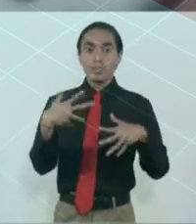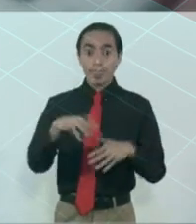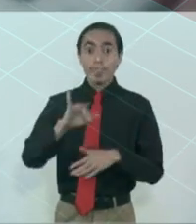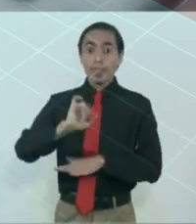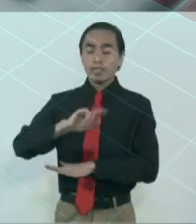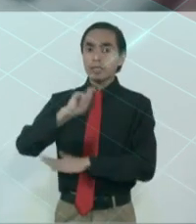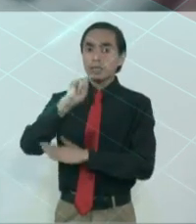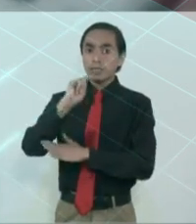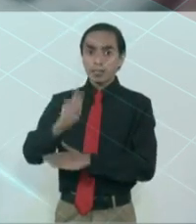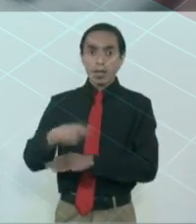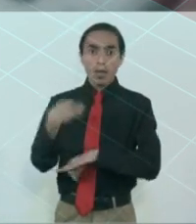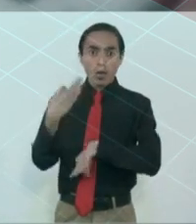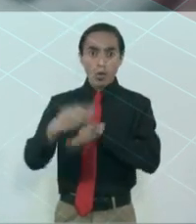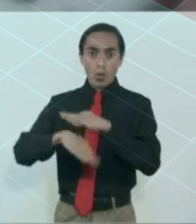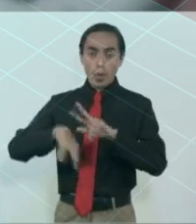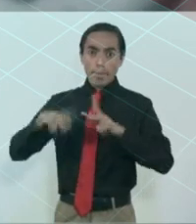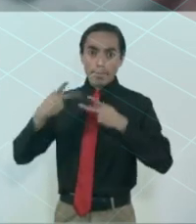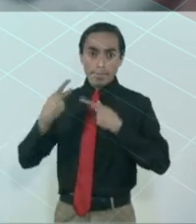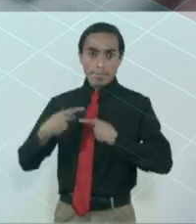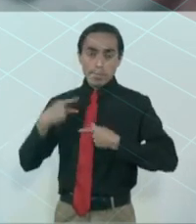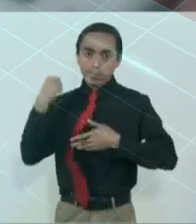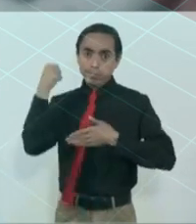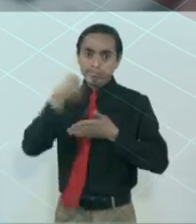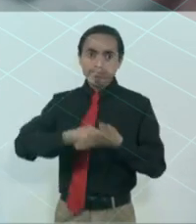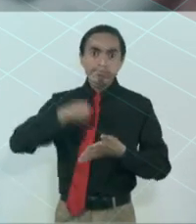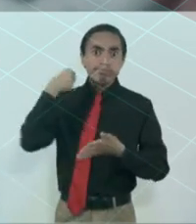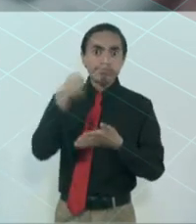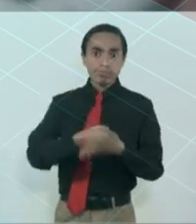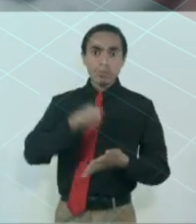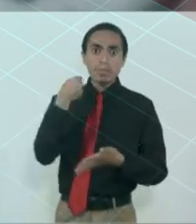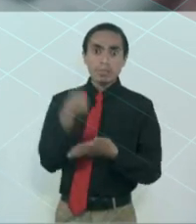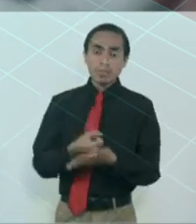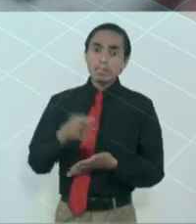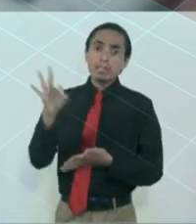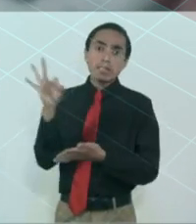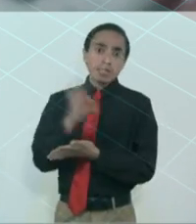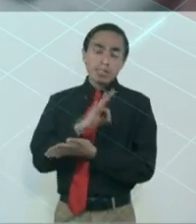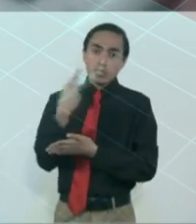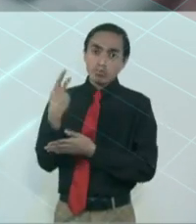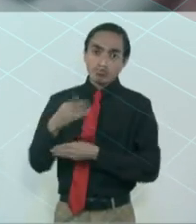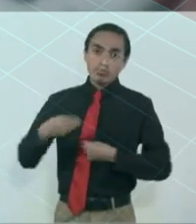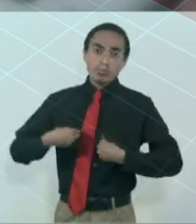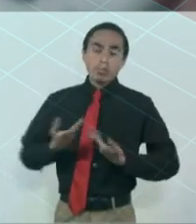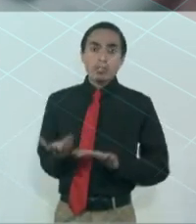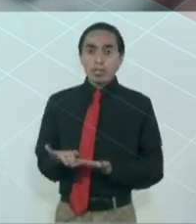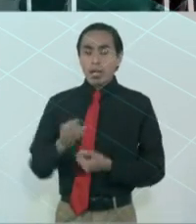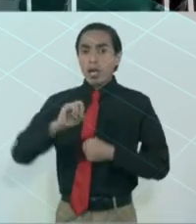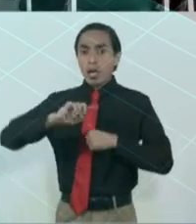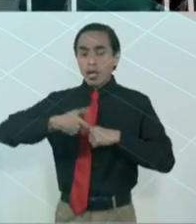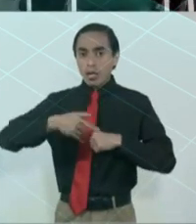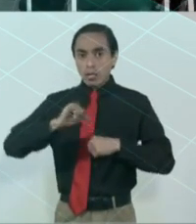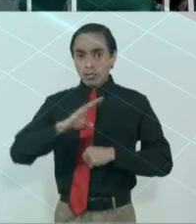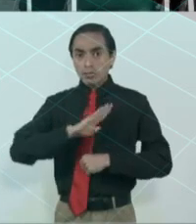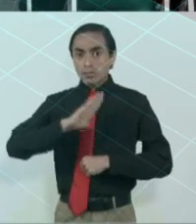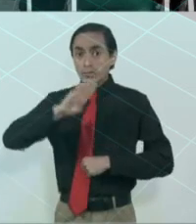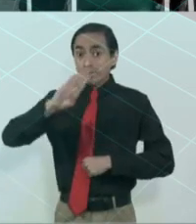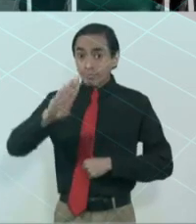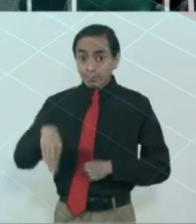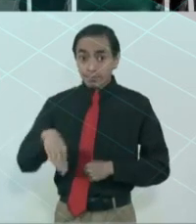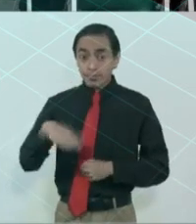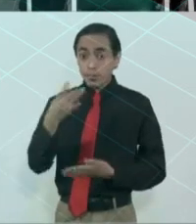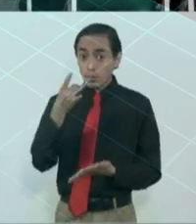a todos los luchadores que han sacrificado sus vidas por una patria libre y soberana, no sólo con la muerte,